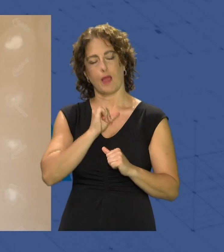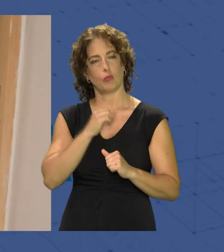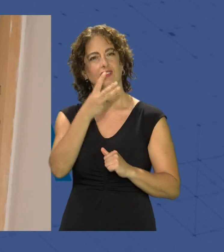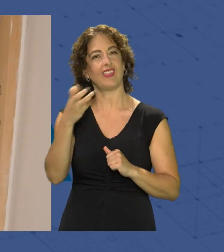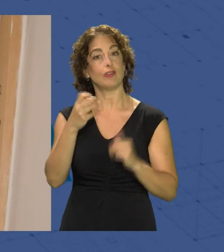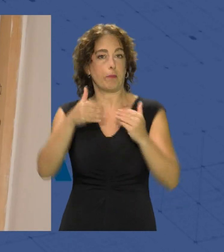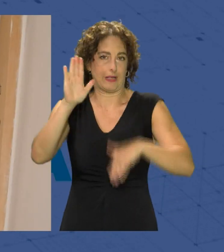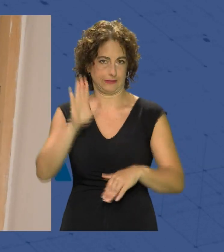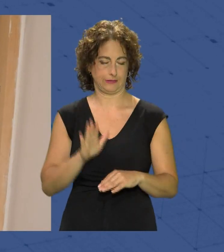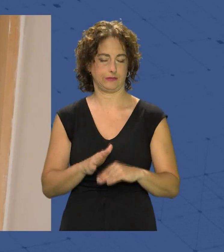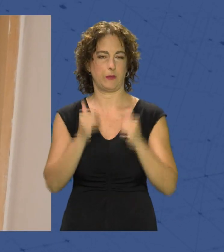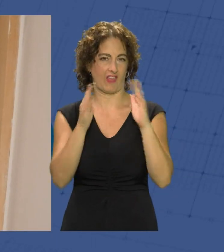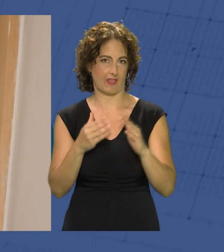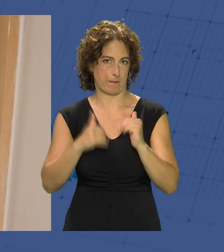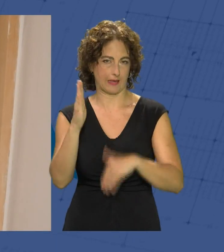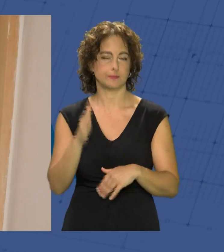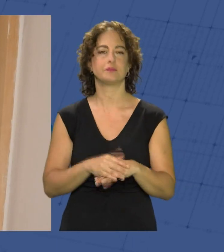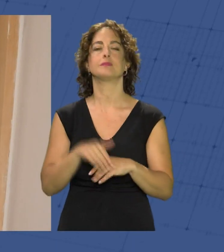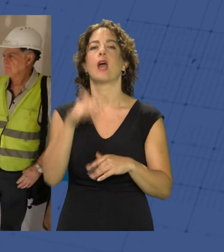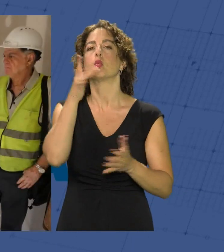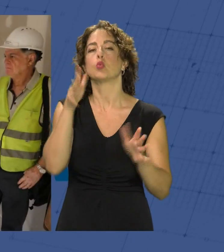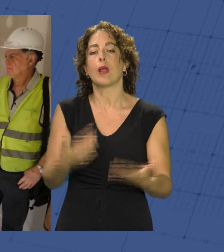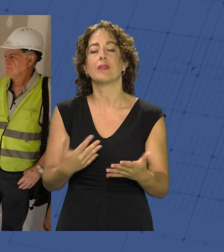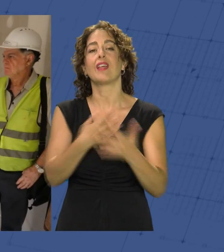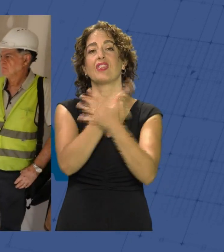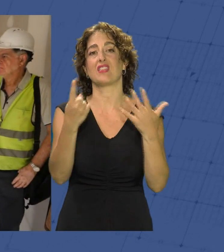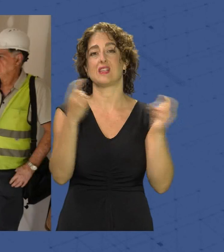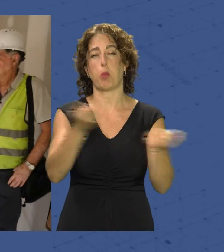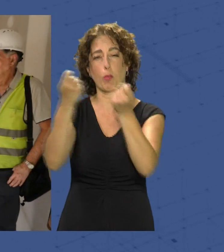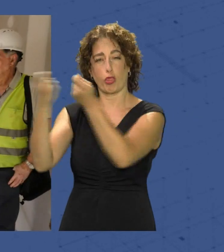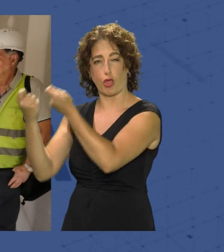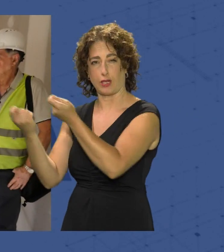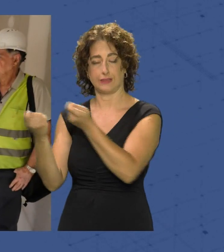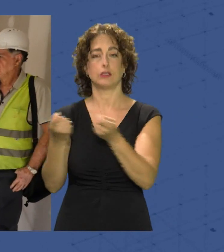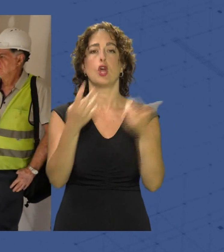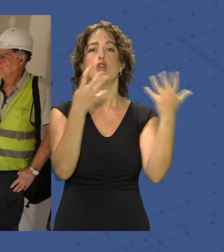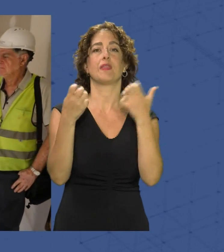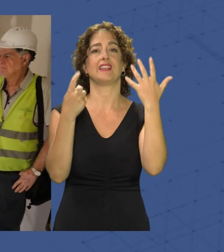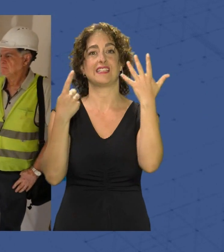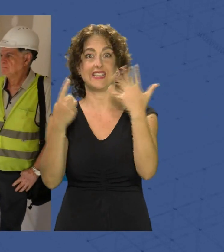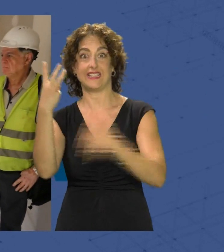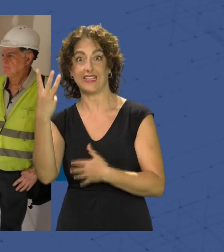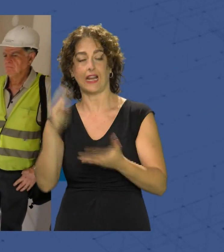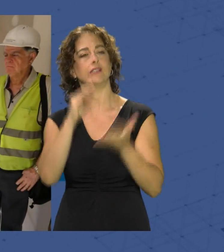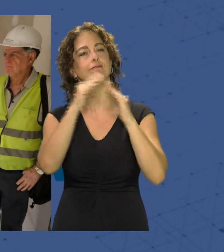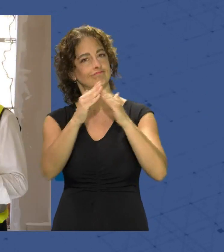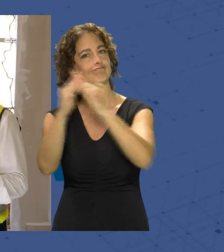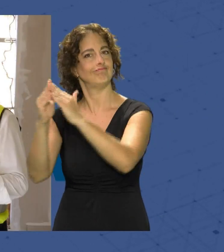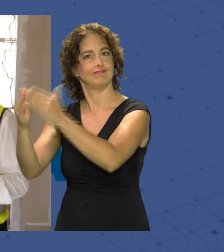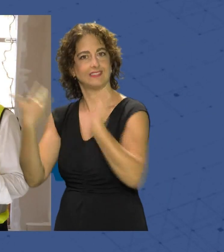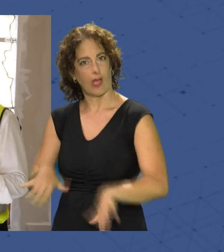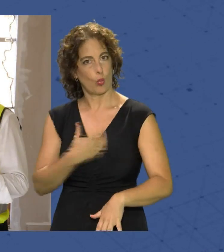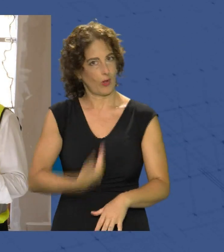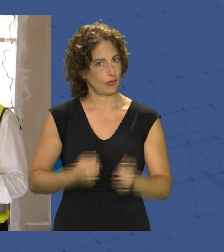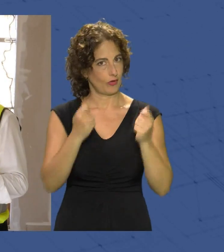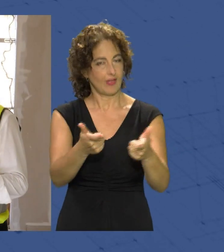viviendas. A fecha de hoy, a través de Almería 21, se han ejecutado 16 promociones de vivienda, 963 viviendas entregadas a sus propietarios, cuatro